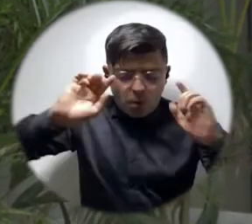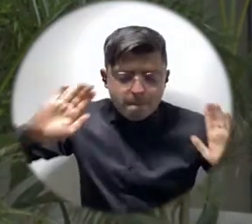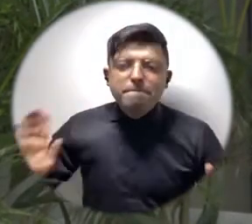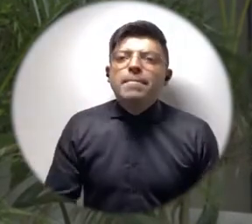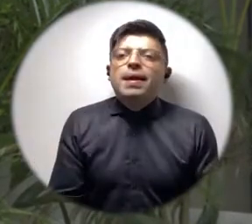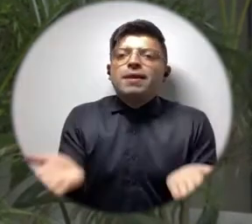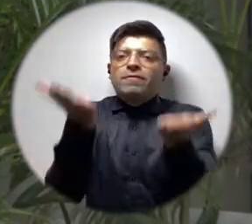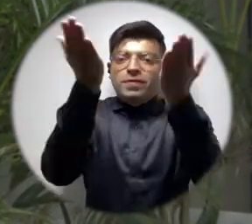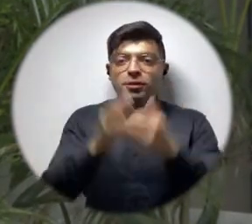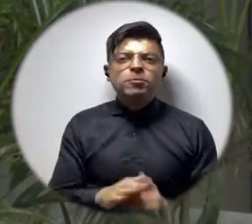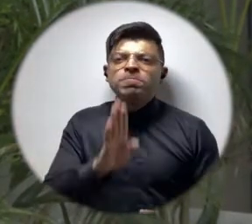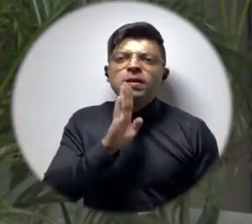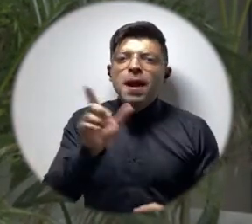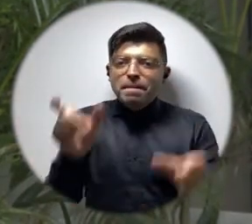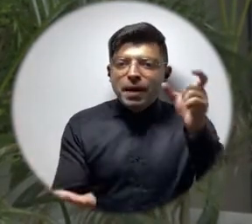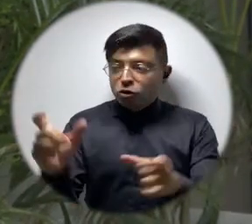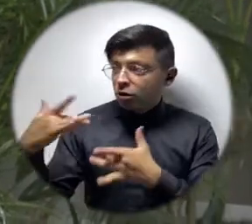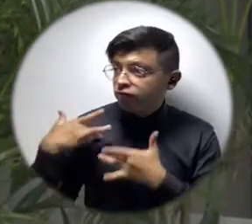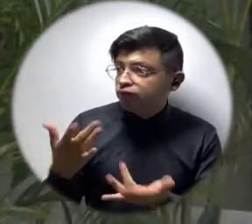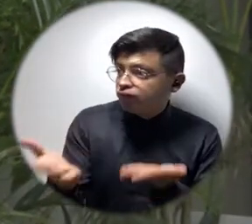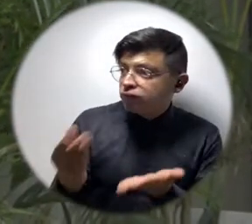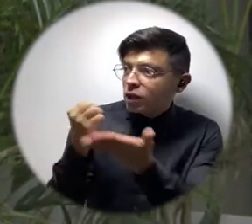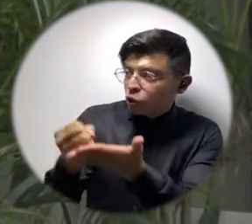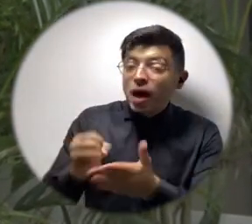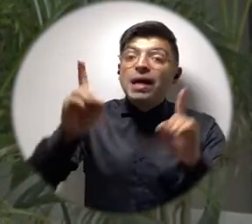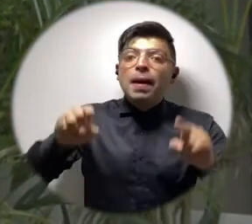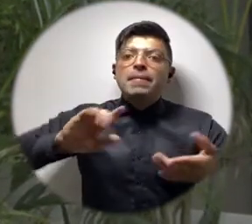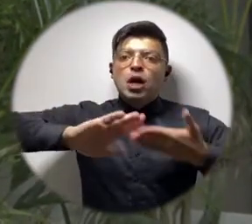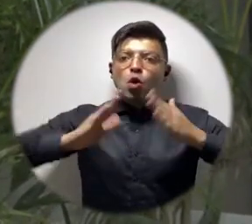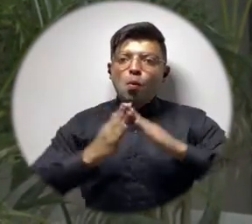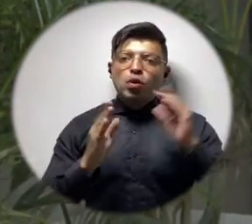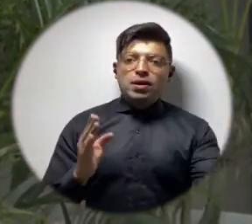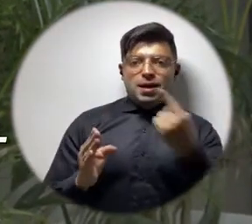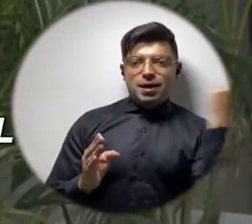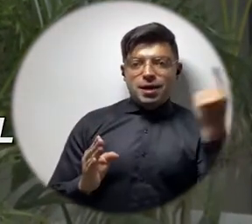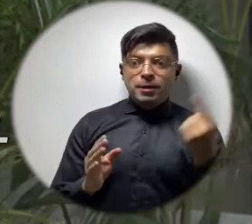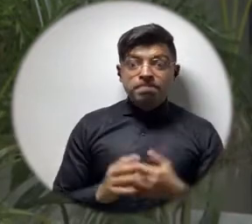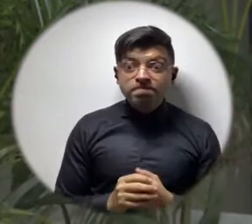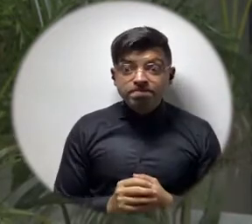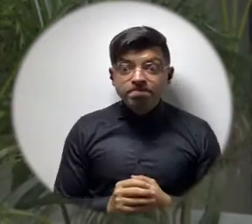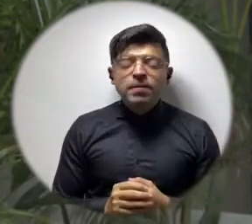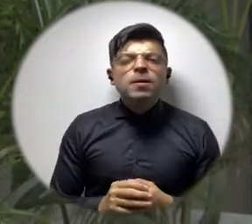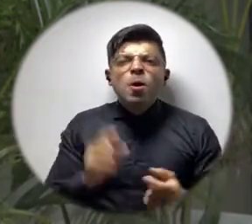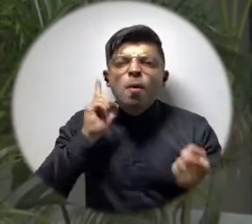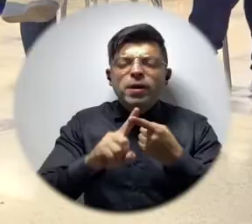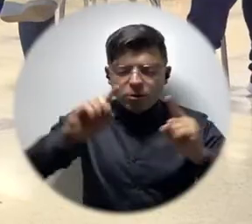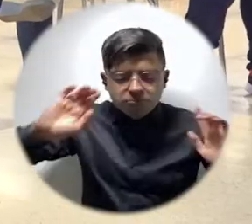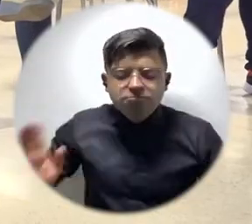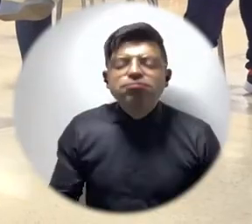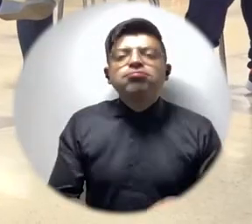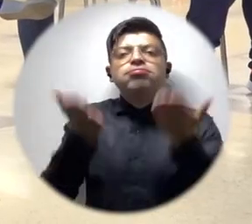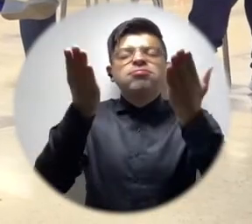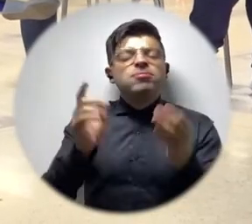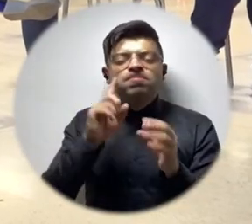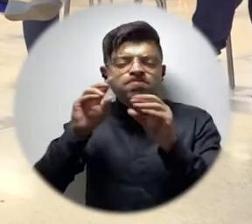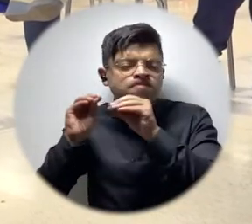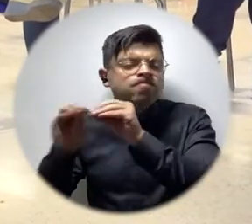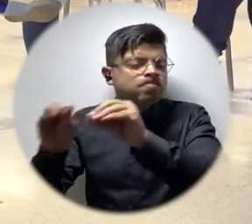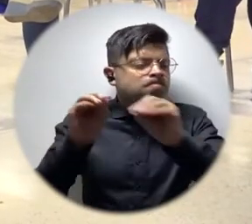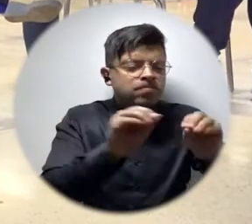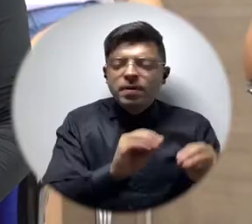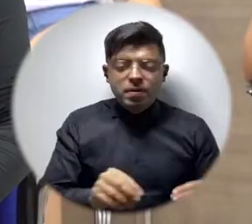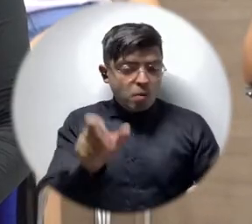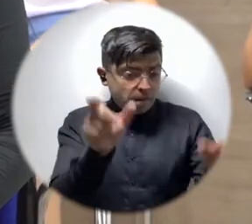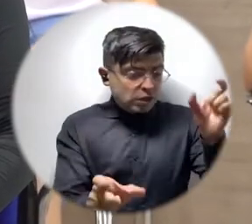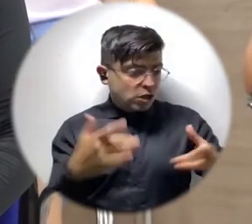este trabajo que está en procura del beneficio de los voluntarios y de la comunidad en general, tratando en la medida de lo posible